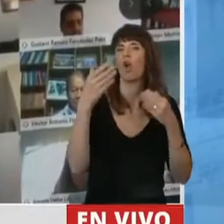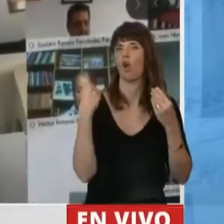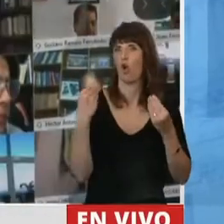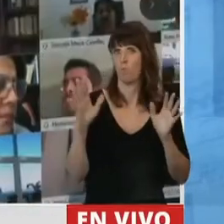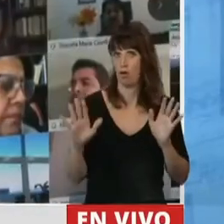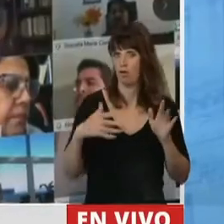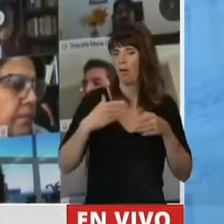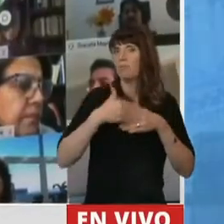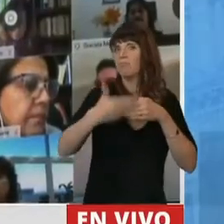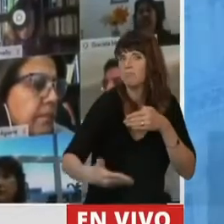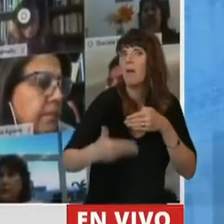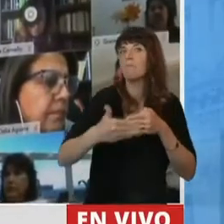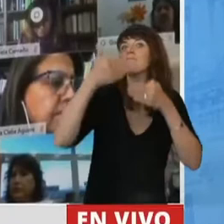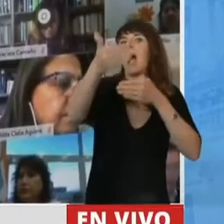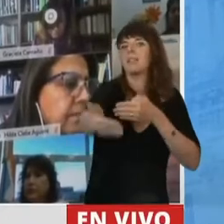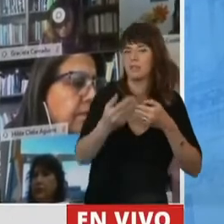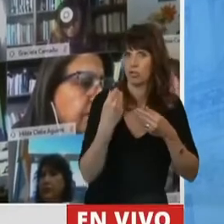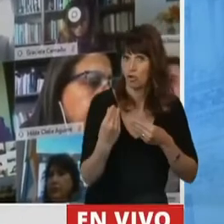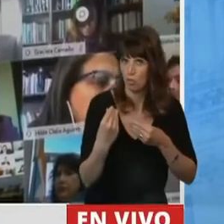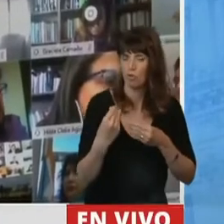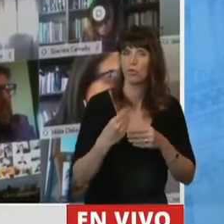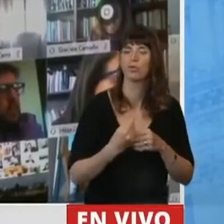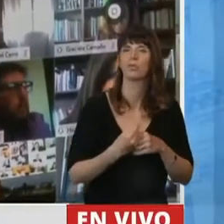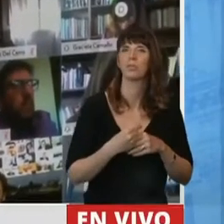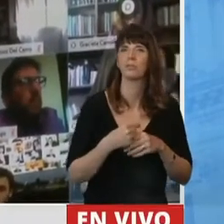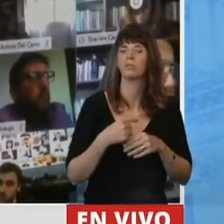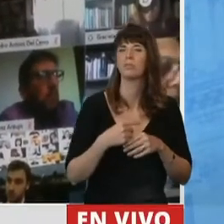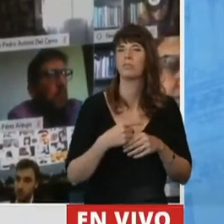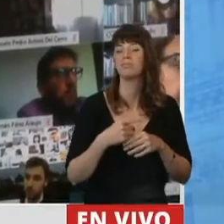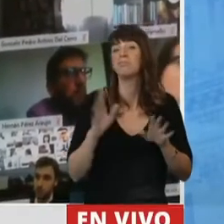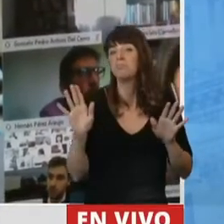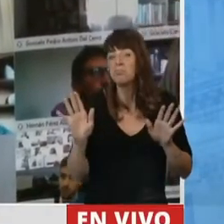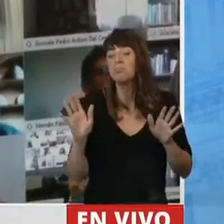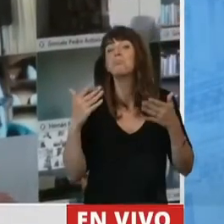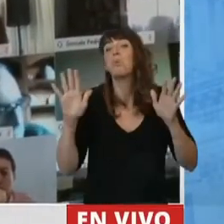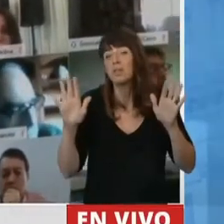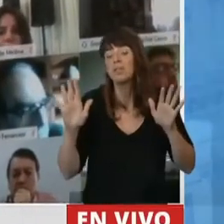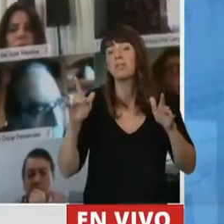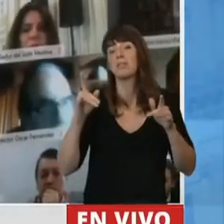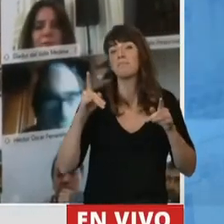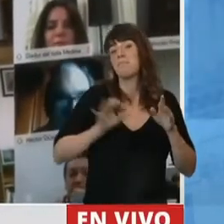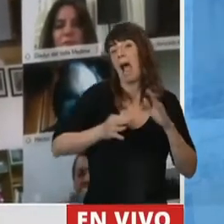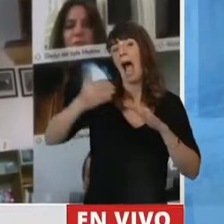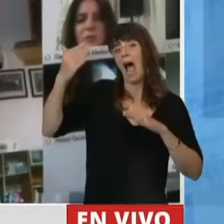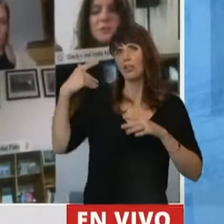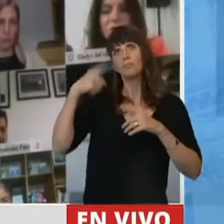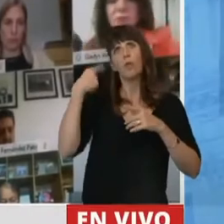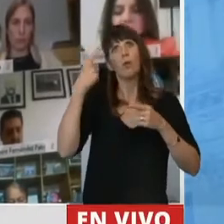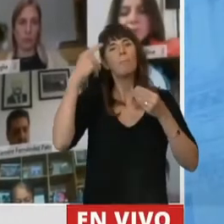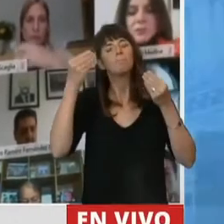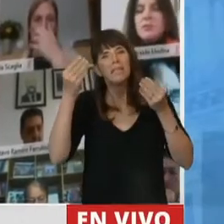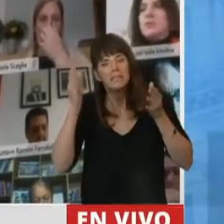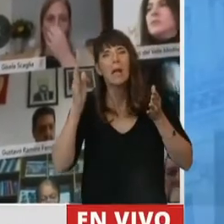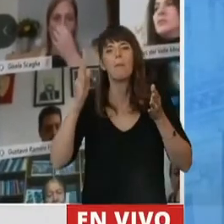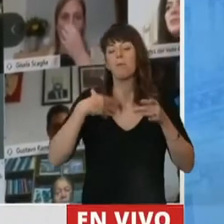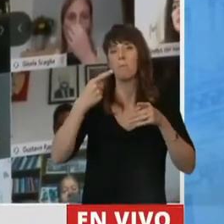cercano, el futuro próximo, el futuro que ya está ahí adelante, que tal vez estaba insinuado en años anteriores, pero que ahora la pandemia